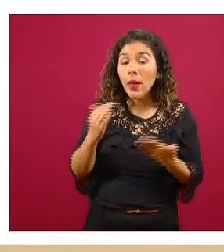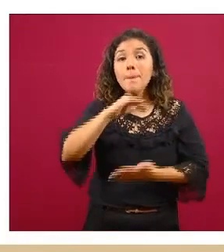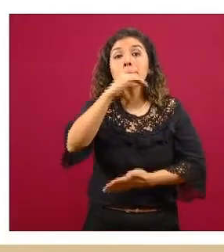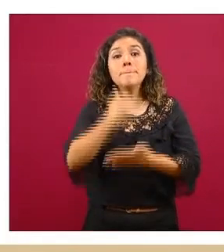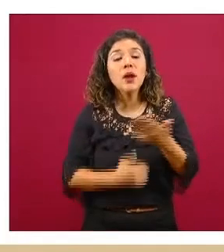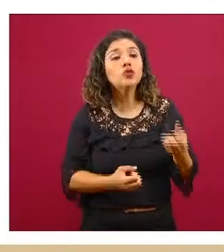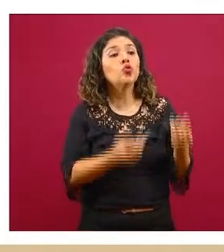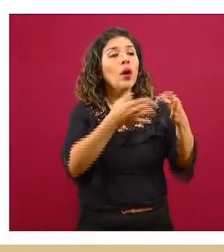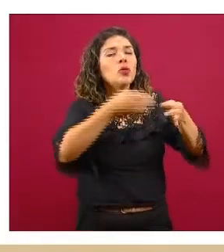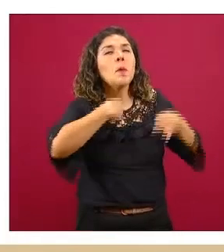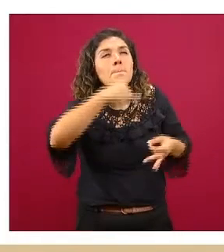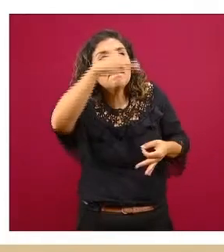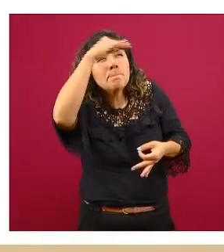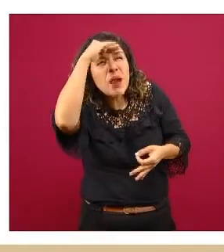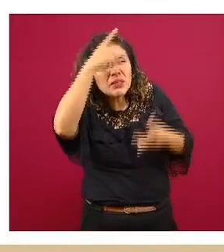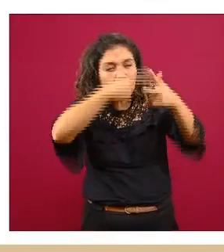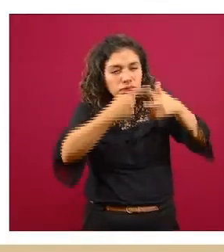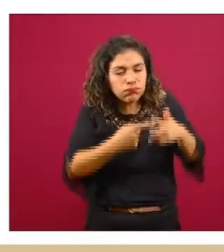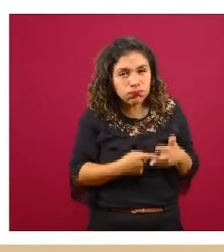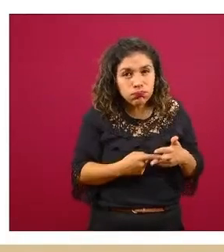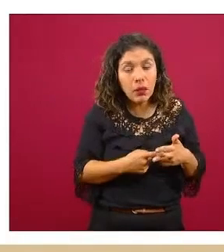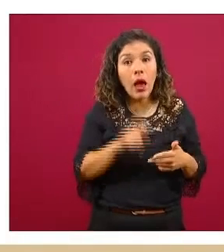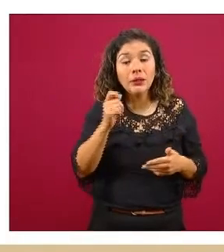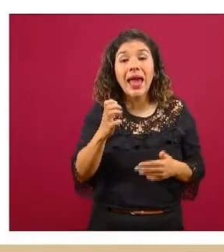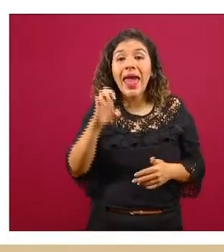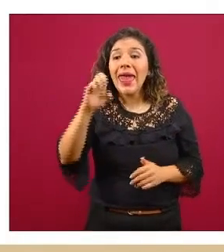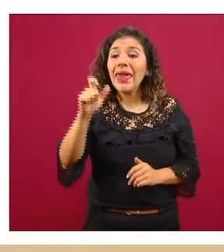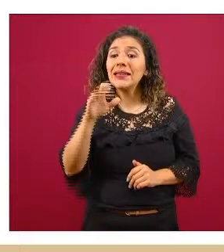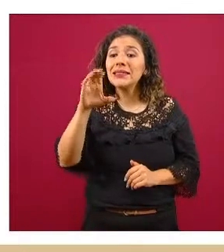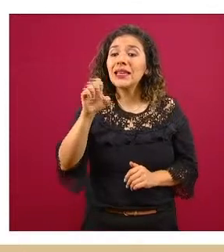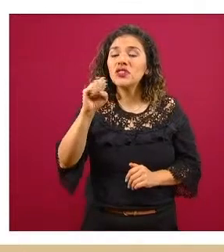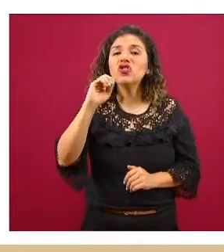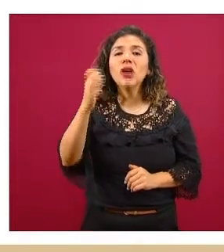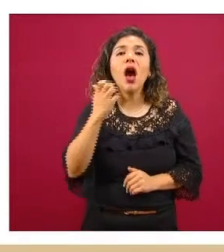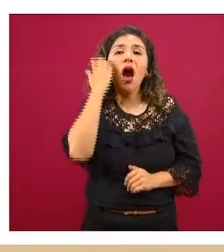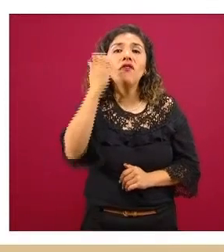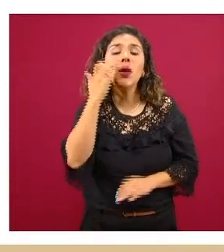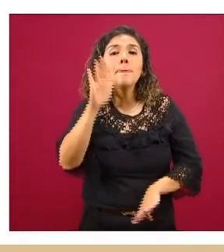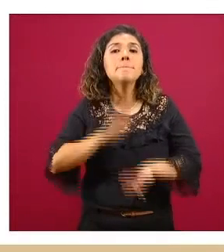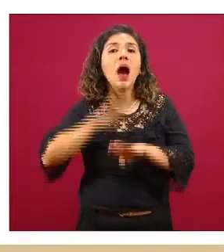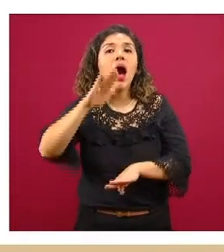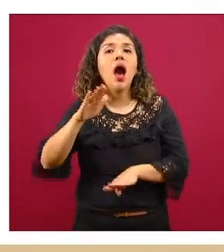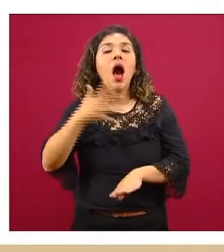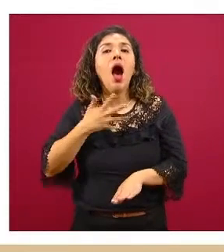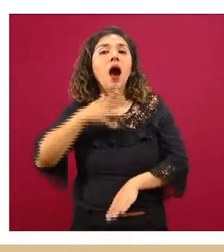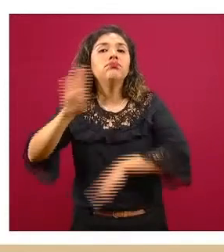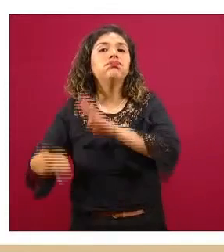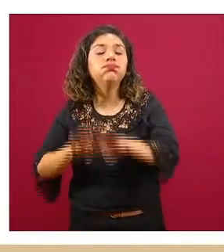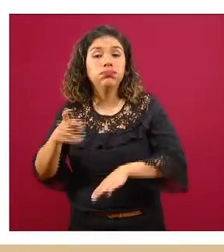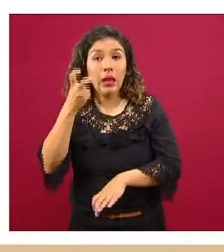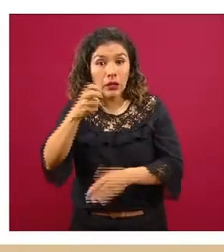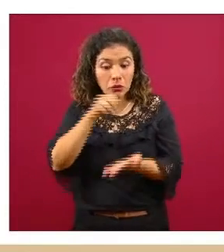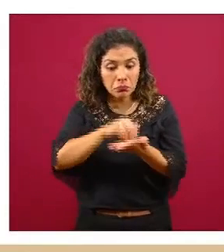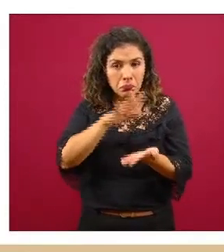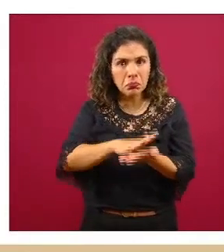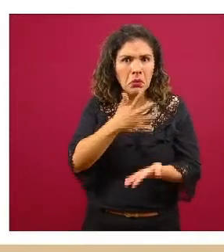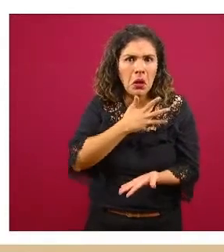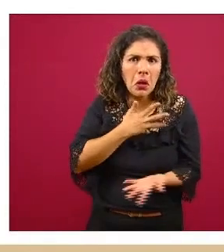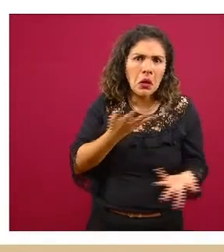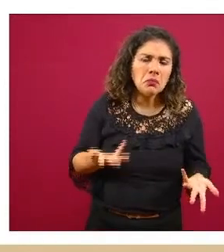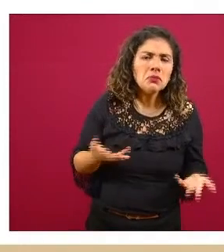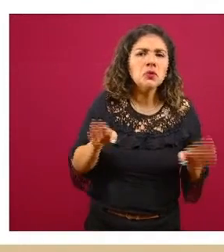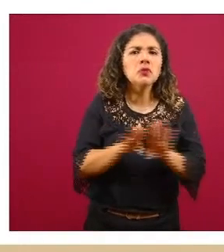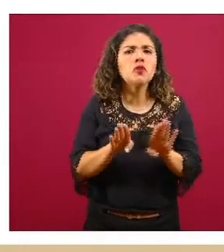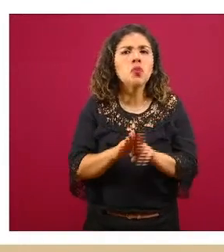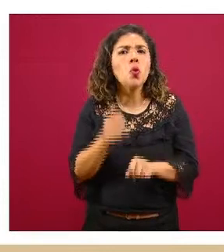esperadas y eso quiere decir que es el exceso de lo esperado el exceso que se observó y esto lo podemos reflejar tanto como